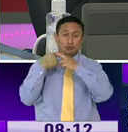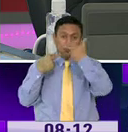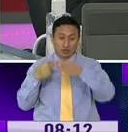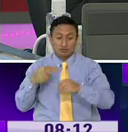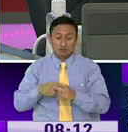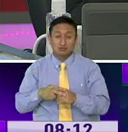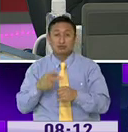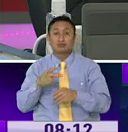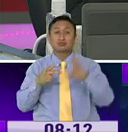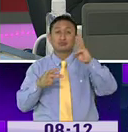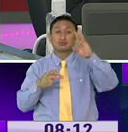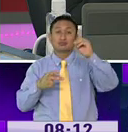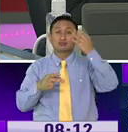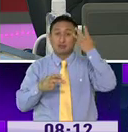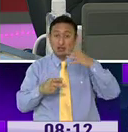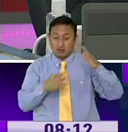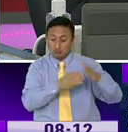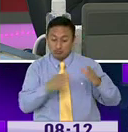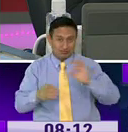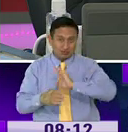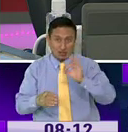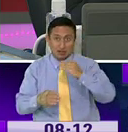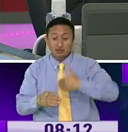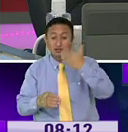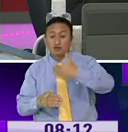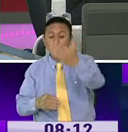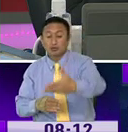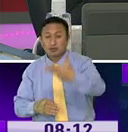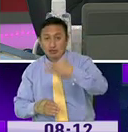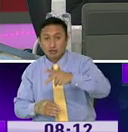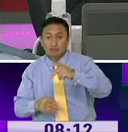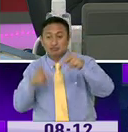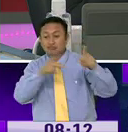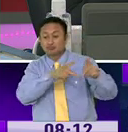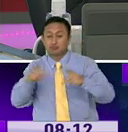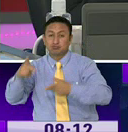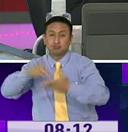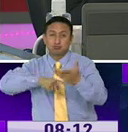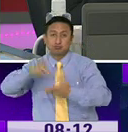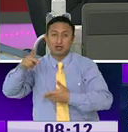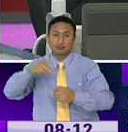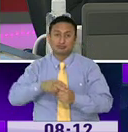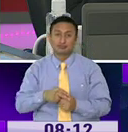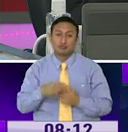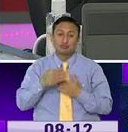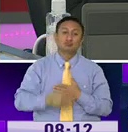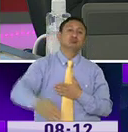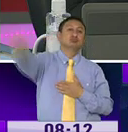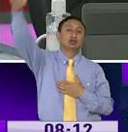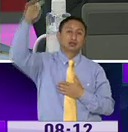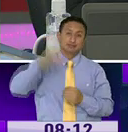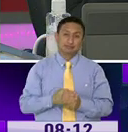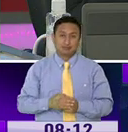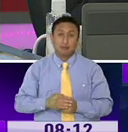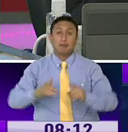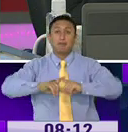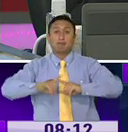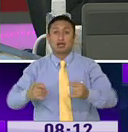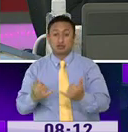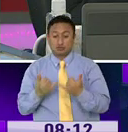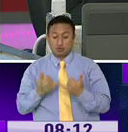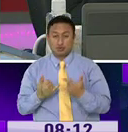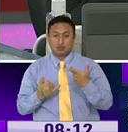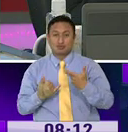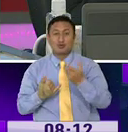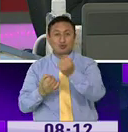cobrar por 60 días y luego va a entregar un diferimiento a esos pagos a largo plazo. Pero bueno, todas estas